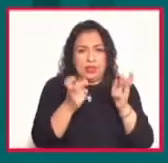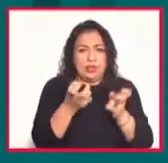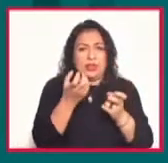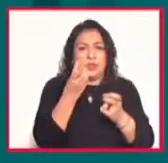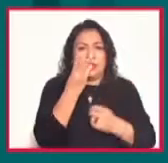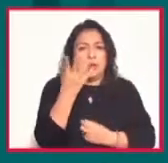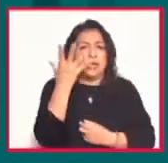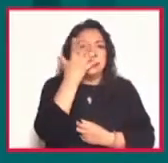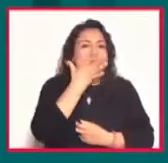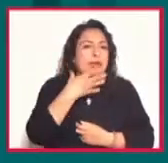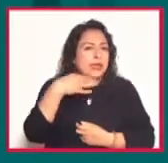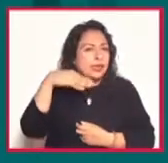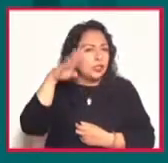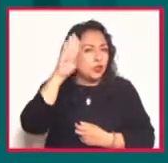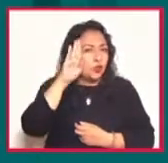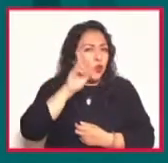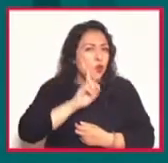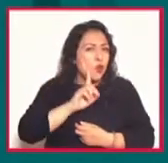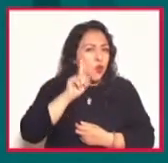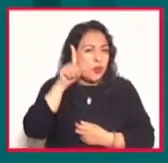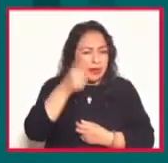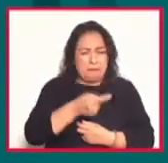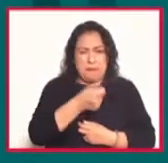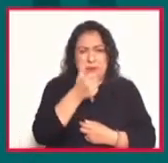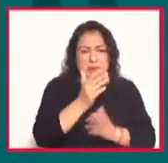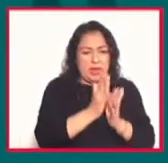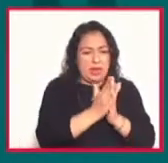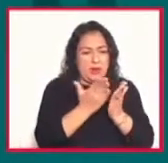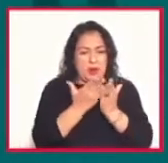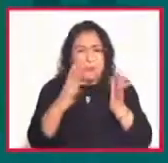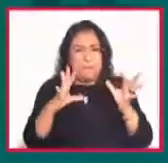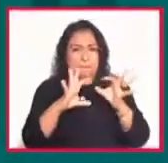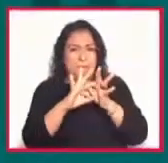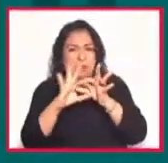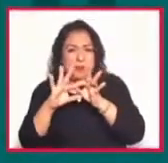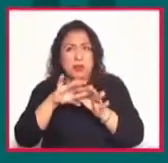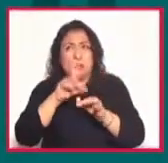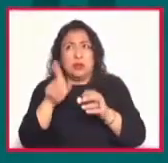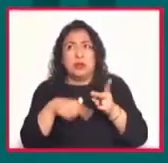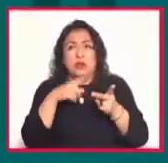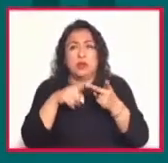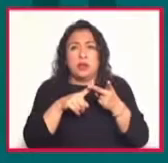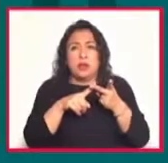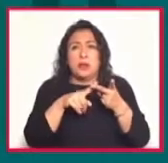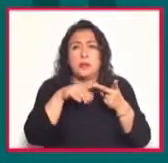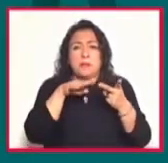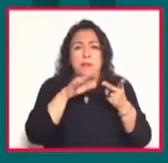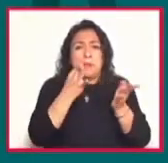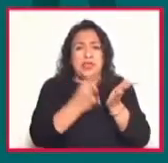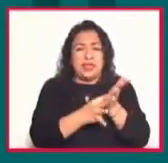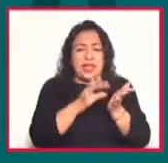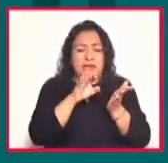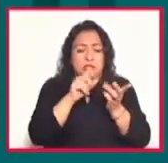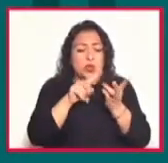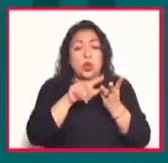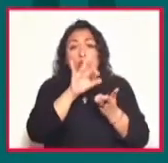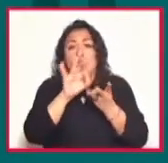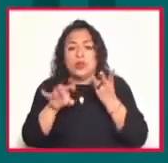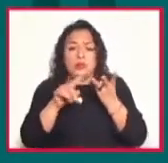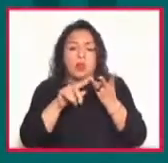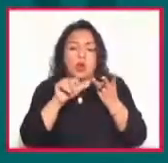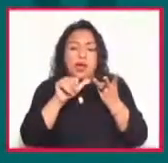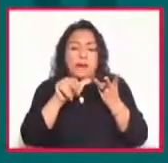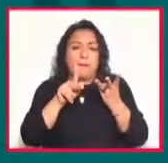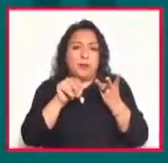que es la primera de esta saga que se continuó con el metal y la escoria y que culmina ahora con Los Apóstatas,